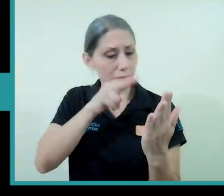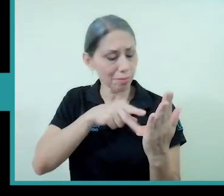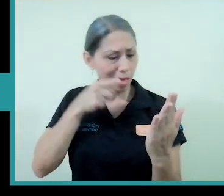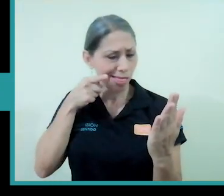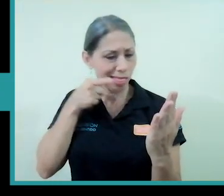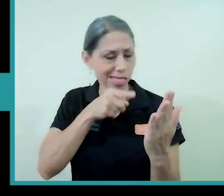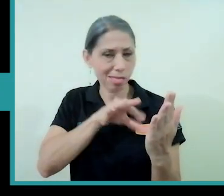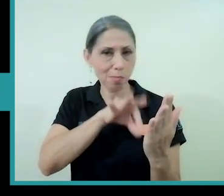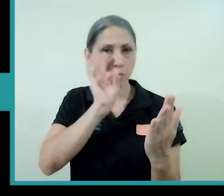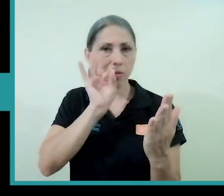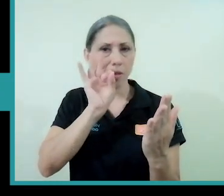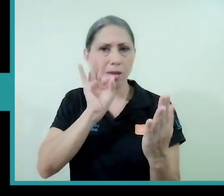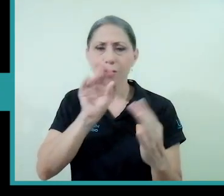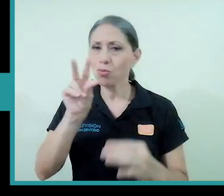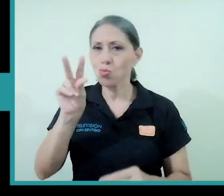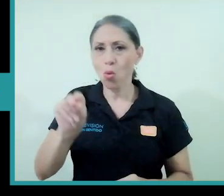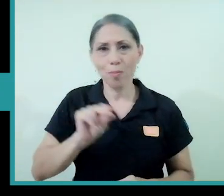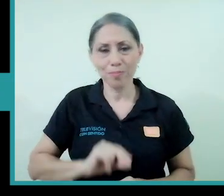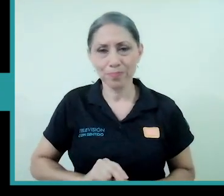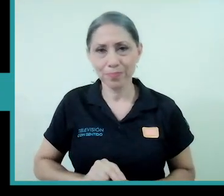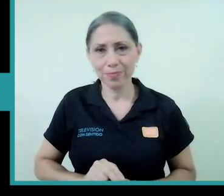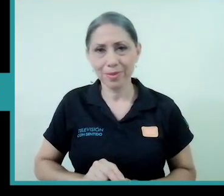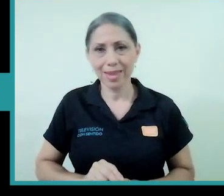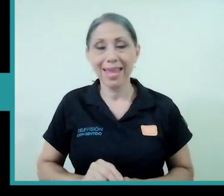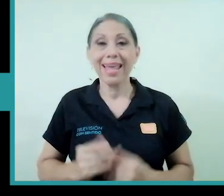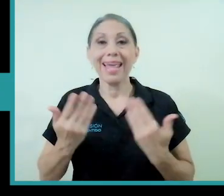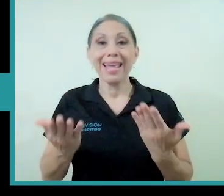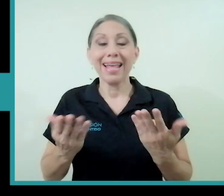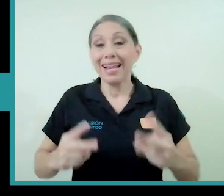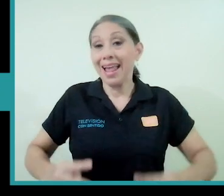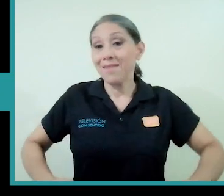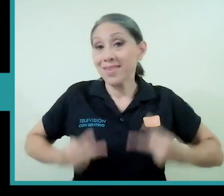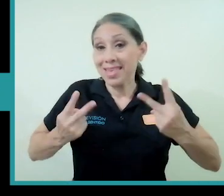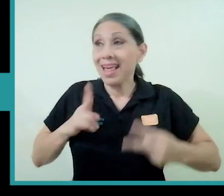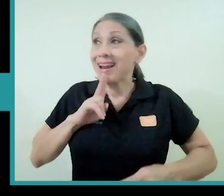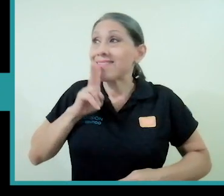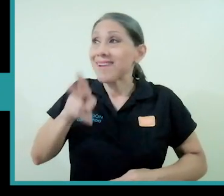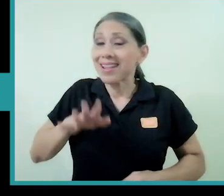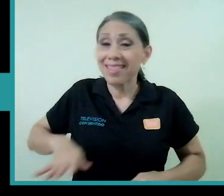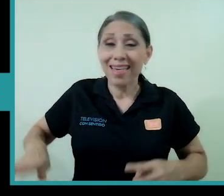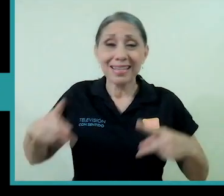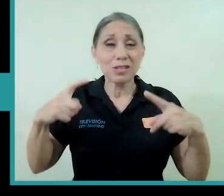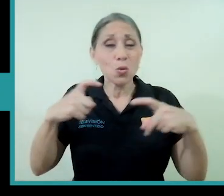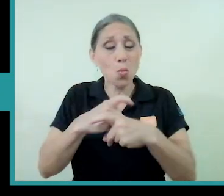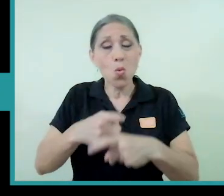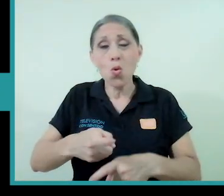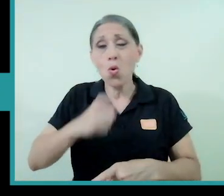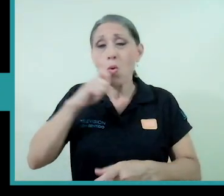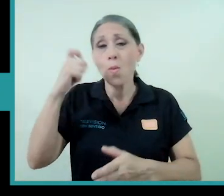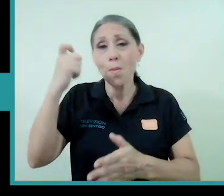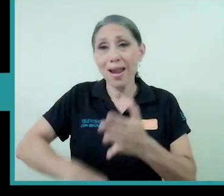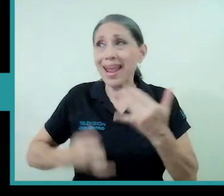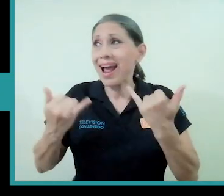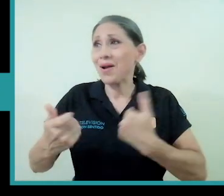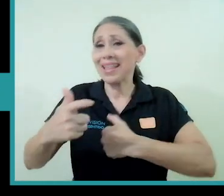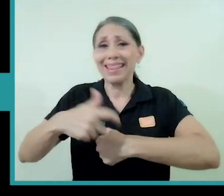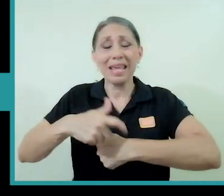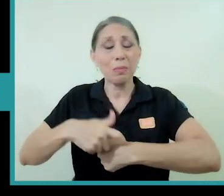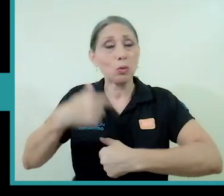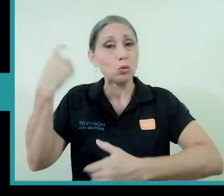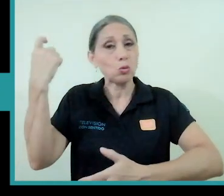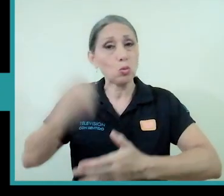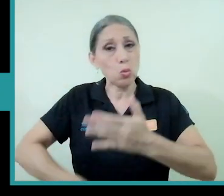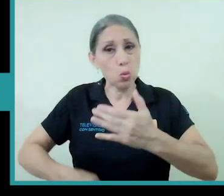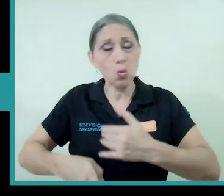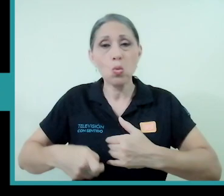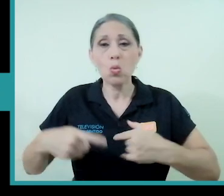pero no la vida la realidad es muy compleja estamos pasando tiempos muy complejos